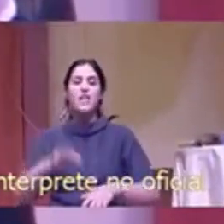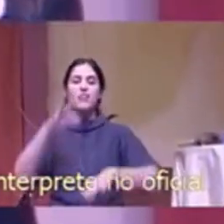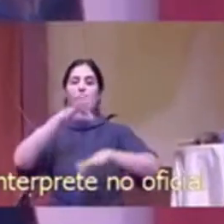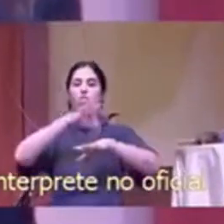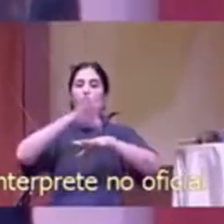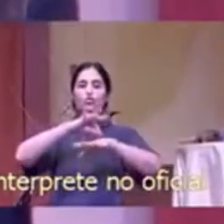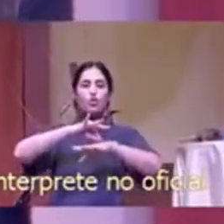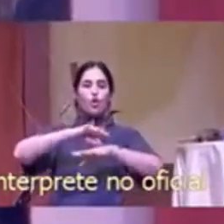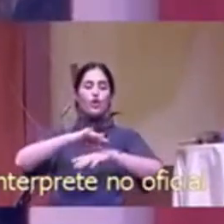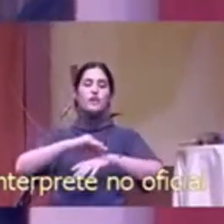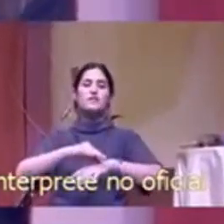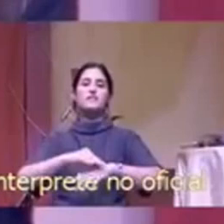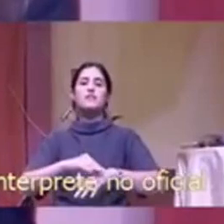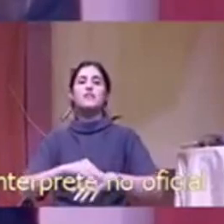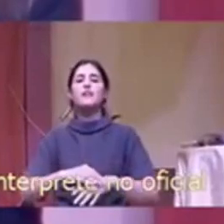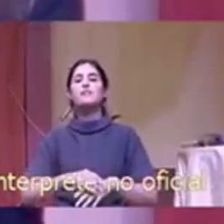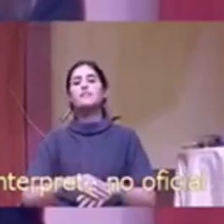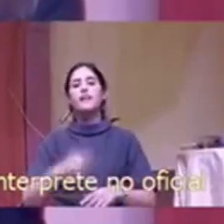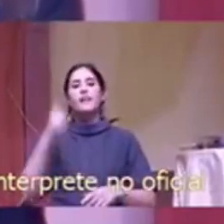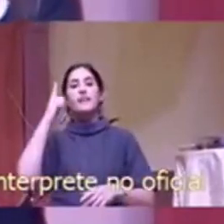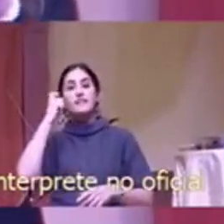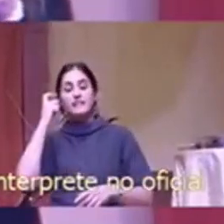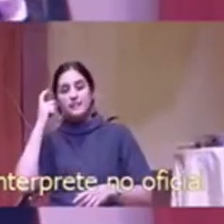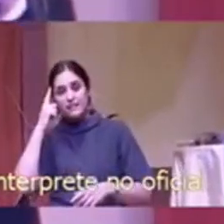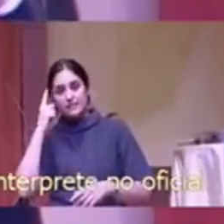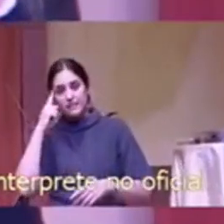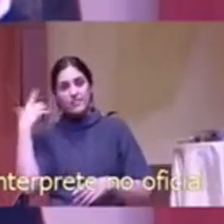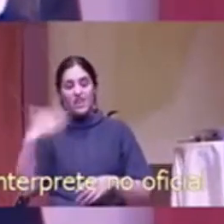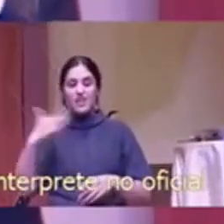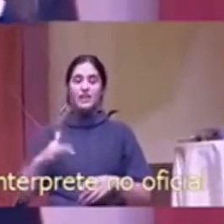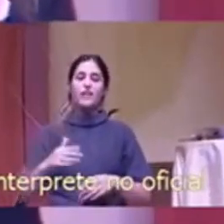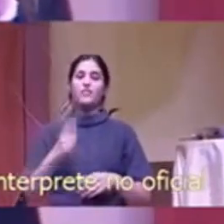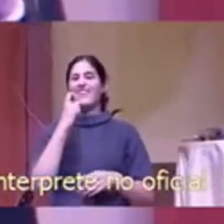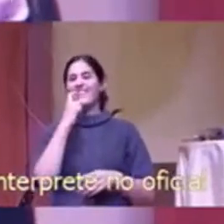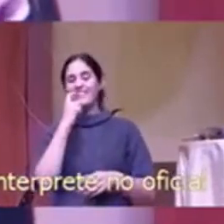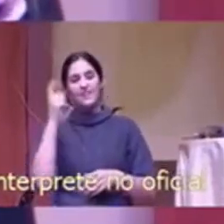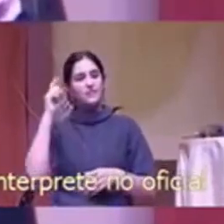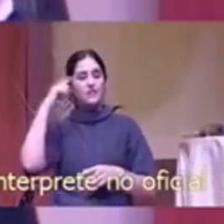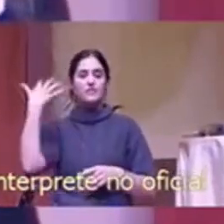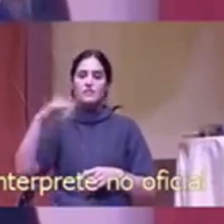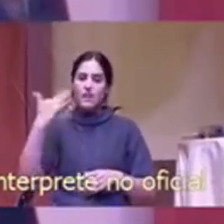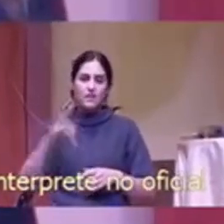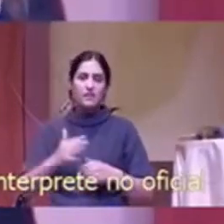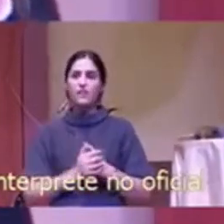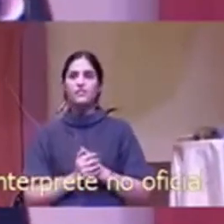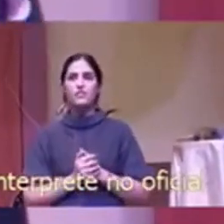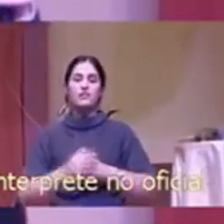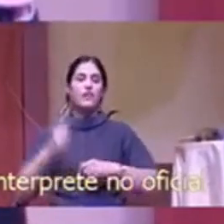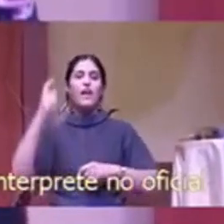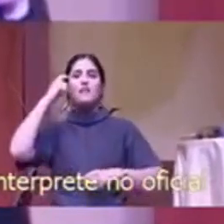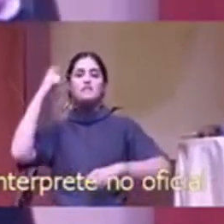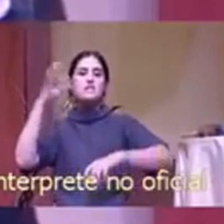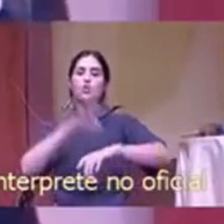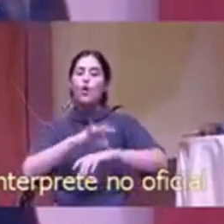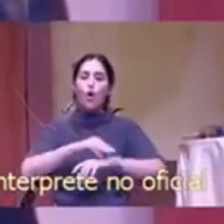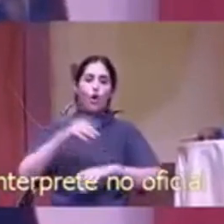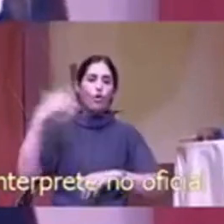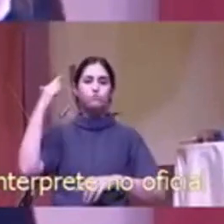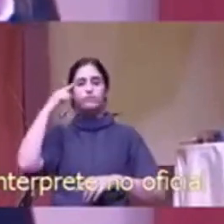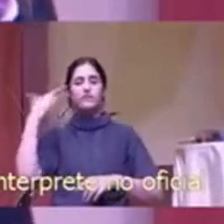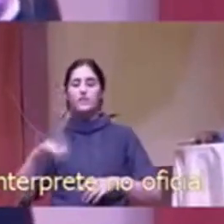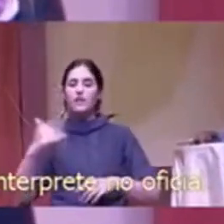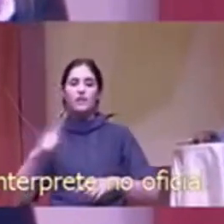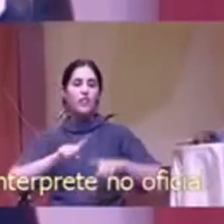doctores cristianos inteligentes dentistas arquitectos psicólogos